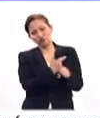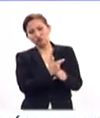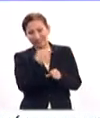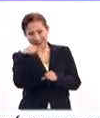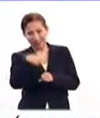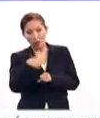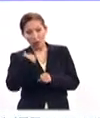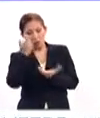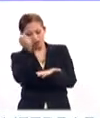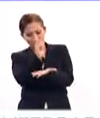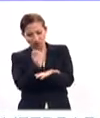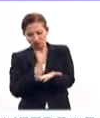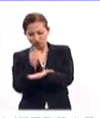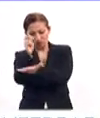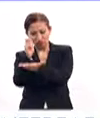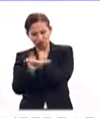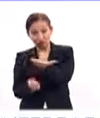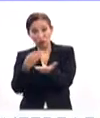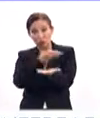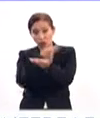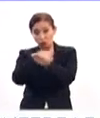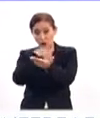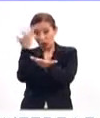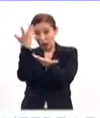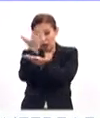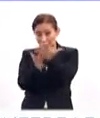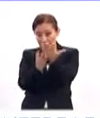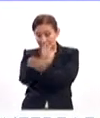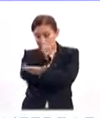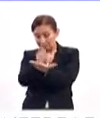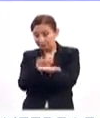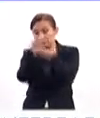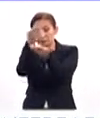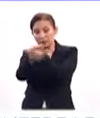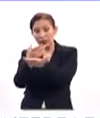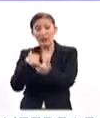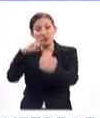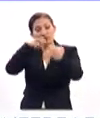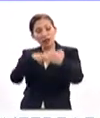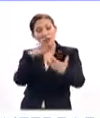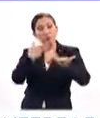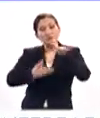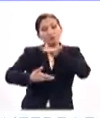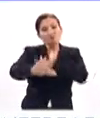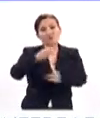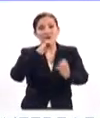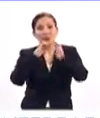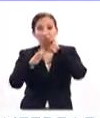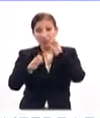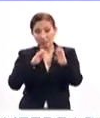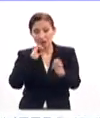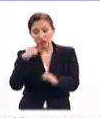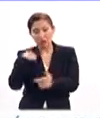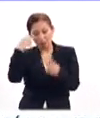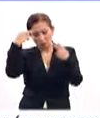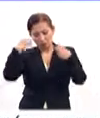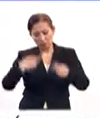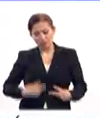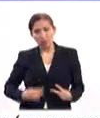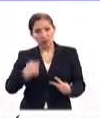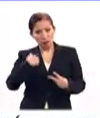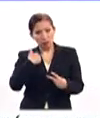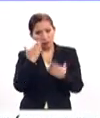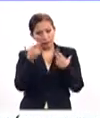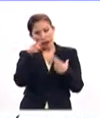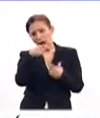en el texto, en los textos que recibieron, en la conversación que tuvimos en la entrevista, o yo creo que se veía alguien